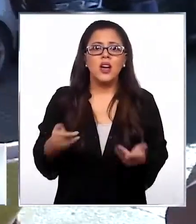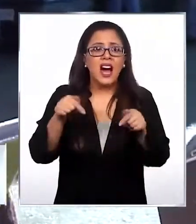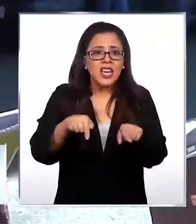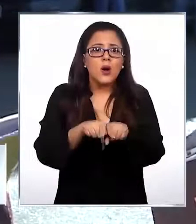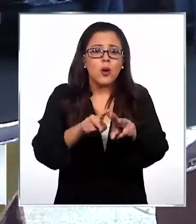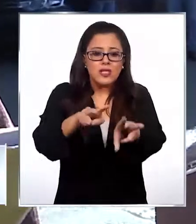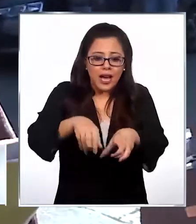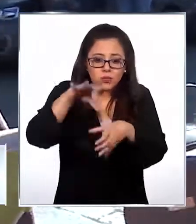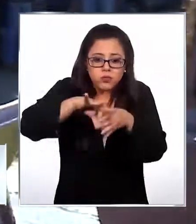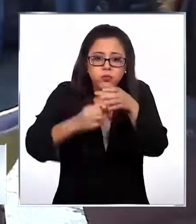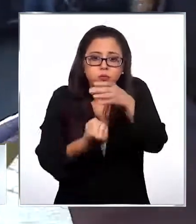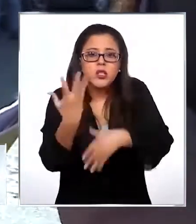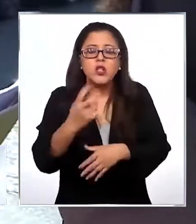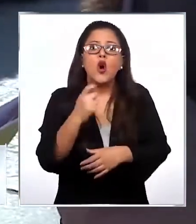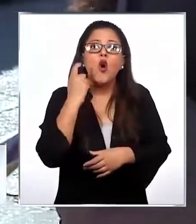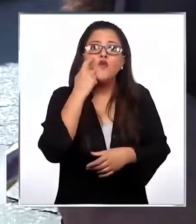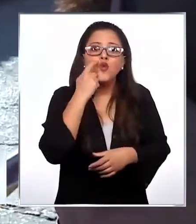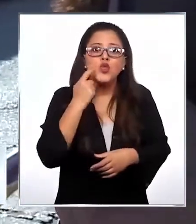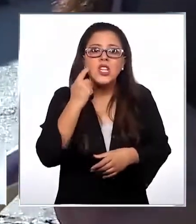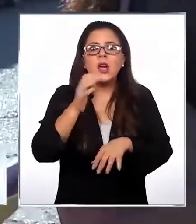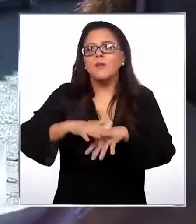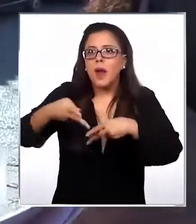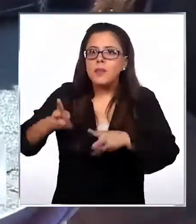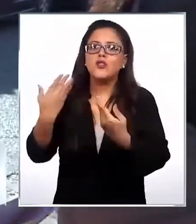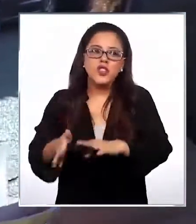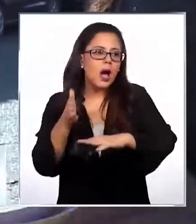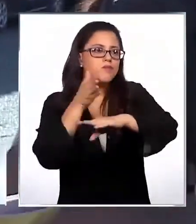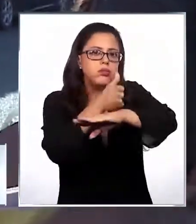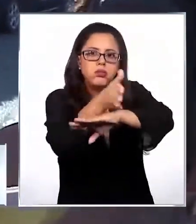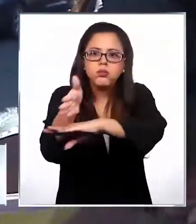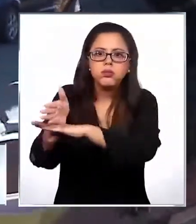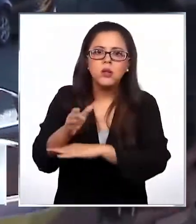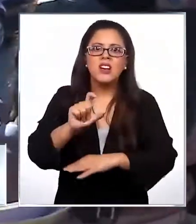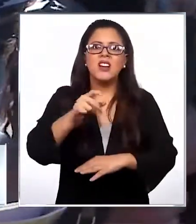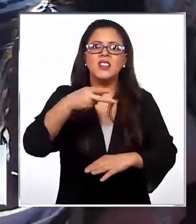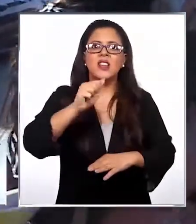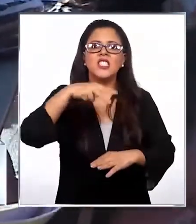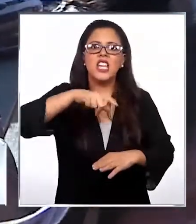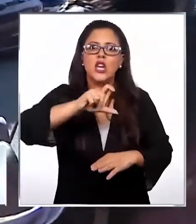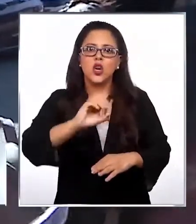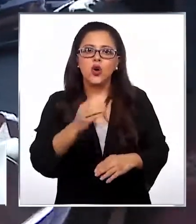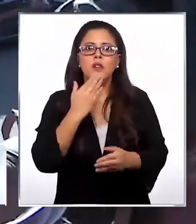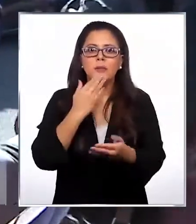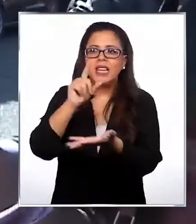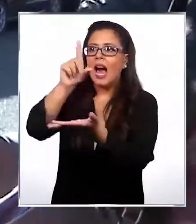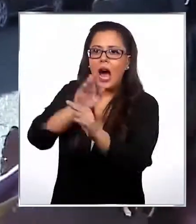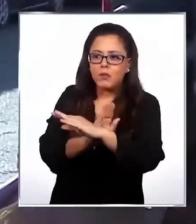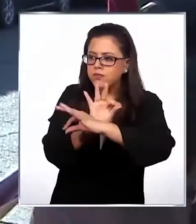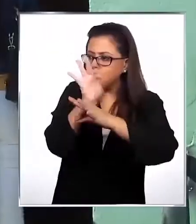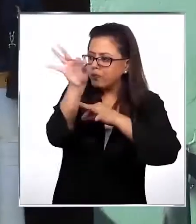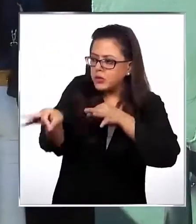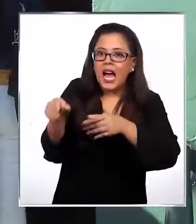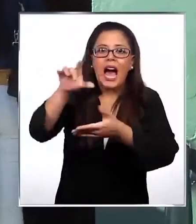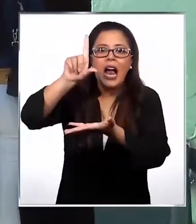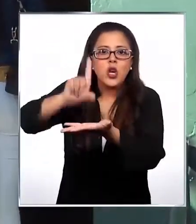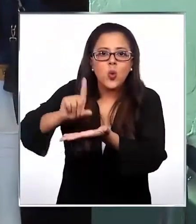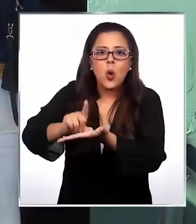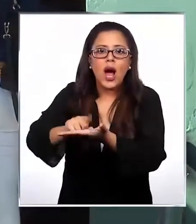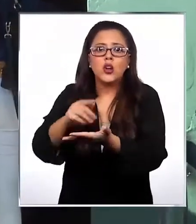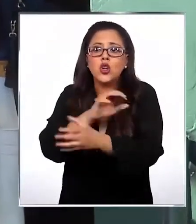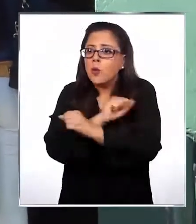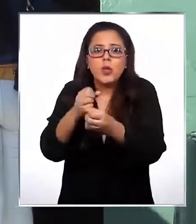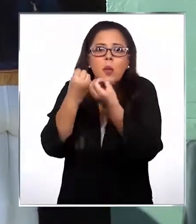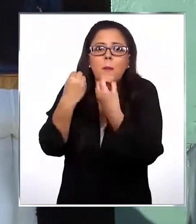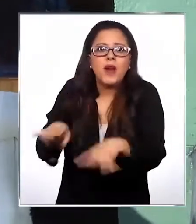de frutilla y necesitamos permiso para movilizarnos de Chanco al sector que tenemos la frutilla porque como productores no